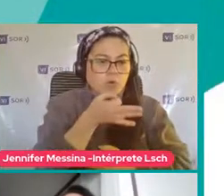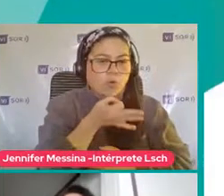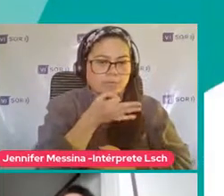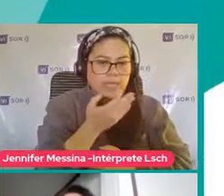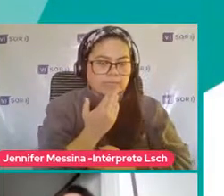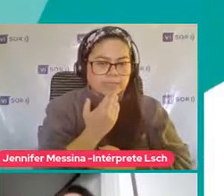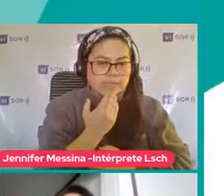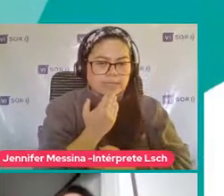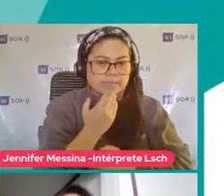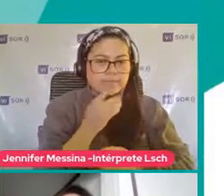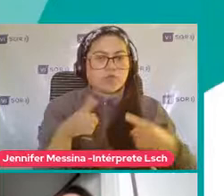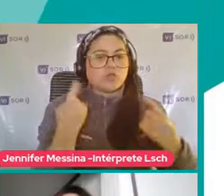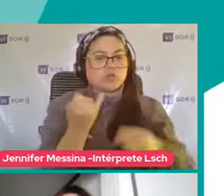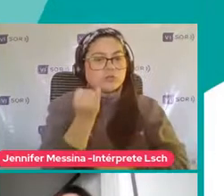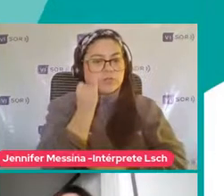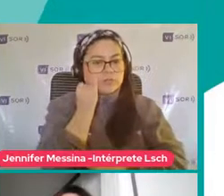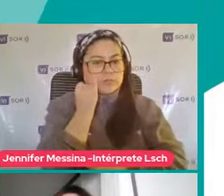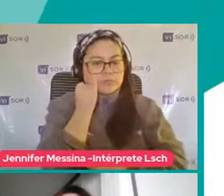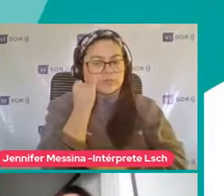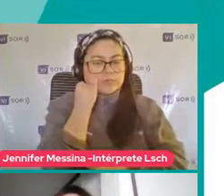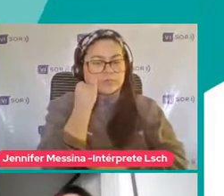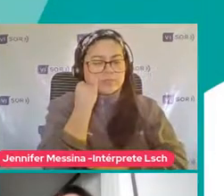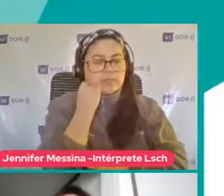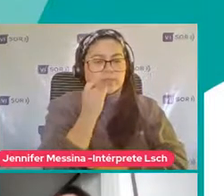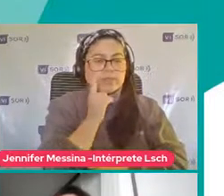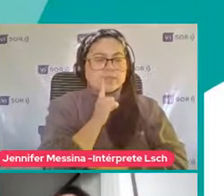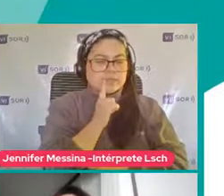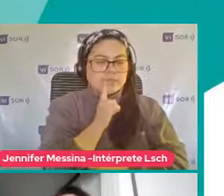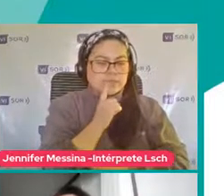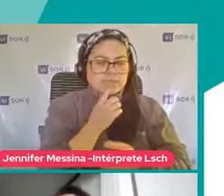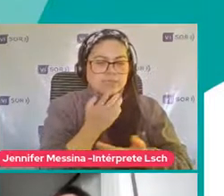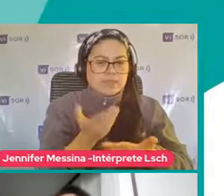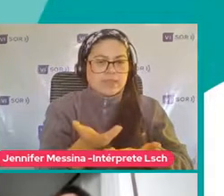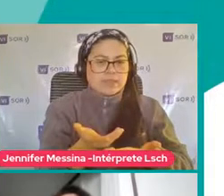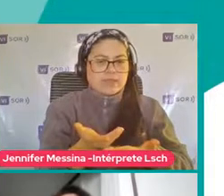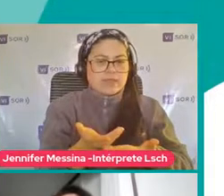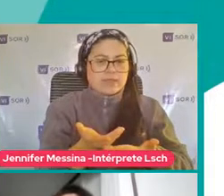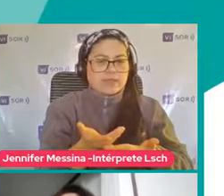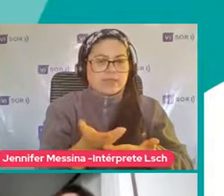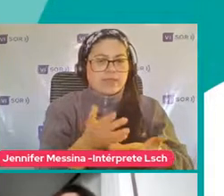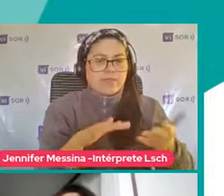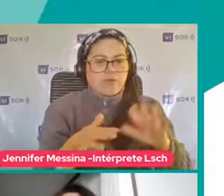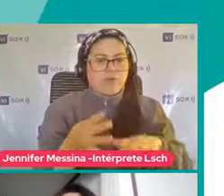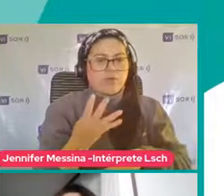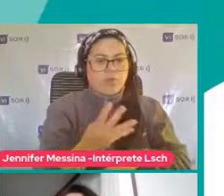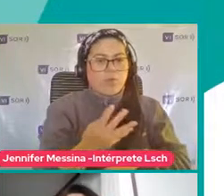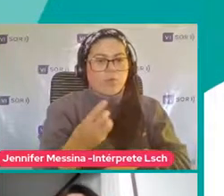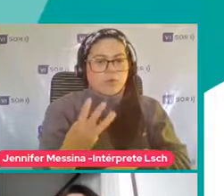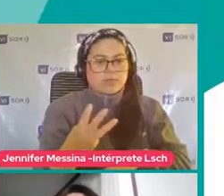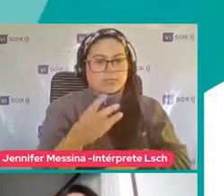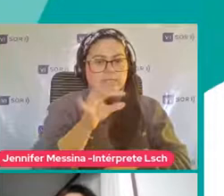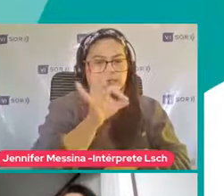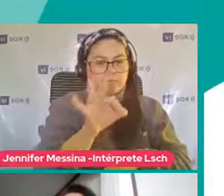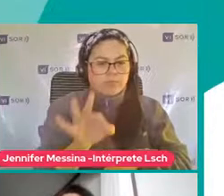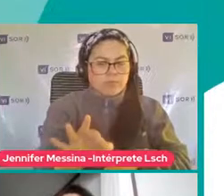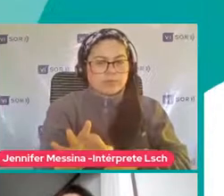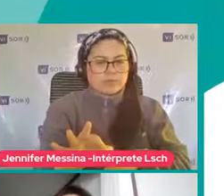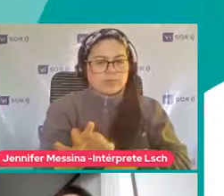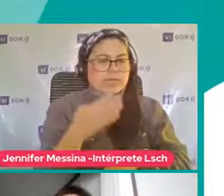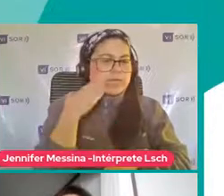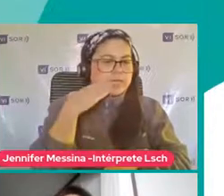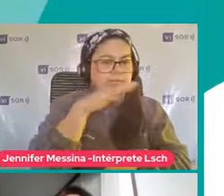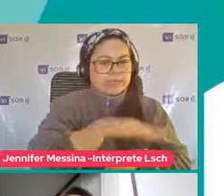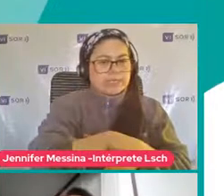nosotros Como institución Contamos Alrededor De un 43% Más o menos De niños